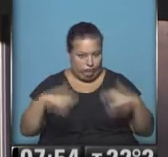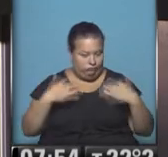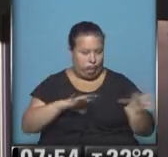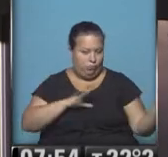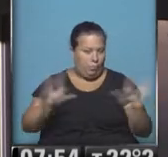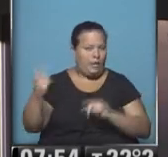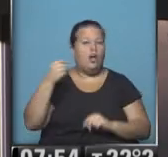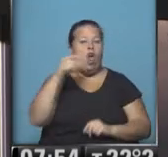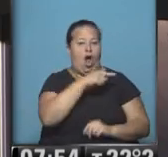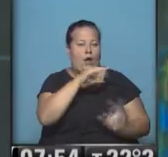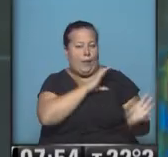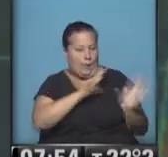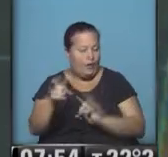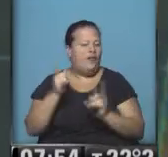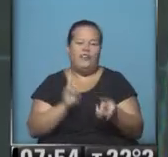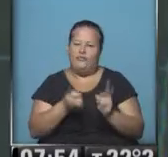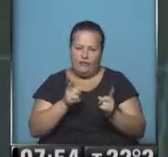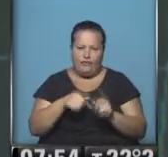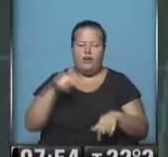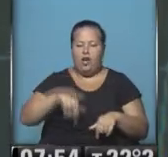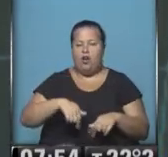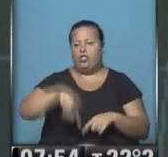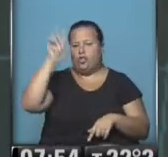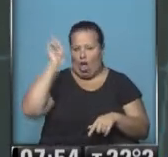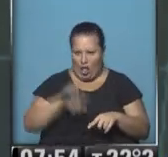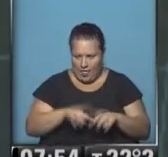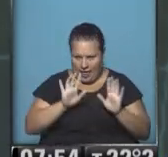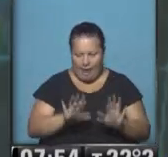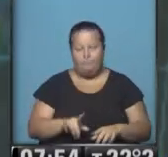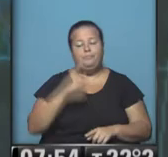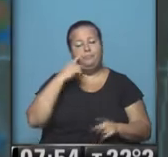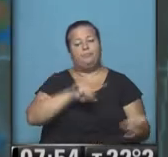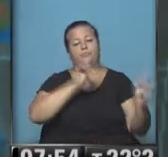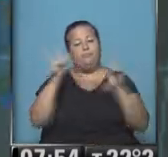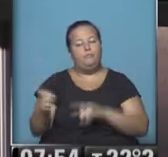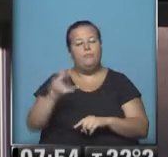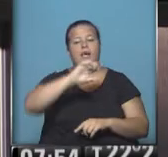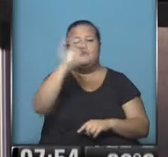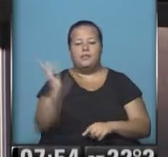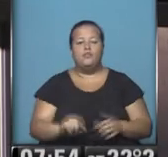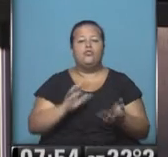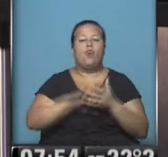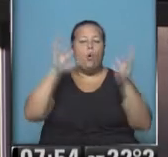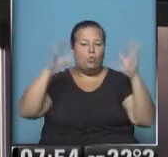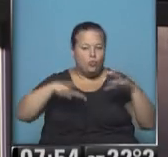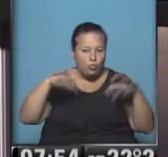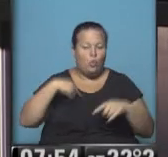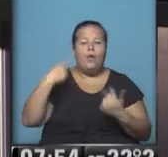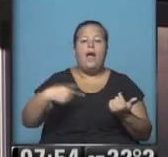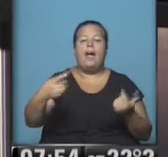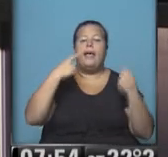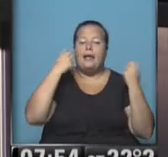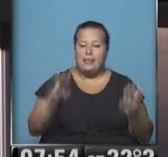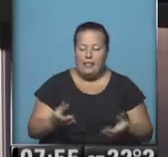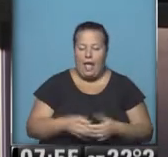del sector oeste y así va a continuar durante el día de hoy. Pasemos a las cartas pronosticadas, a los mapas pronosticados, a ver